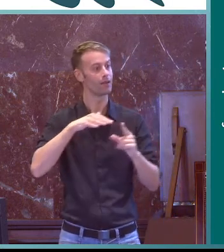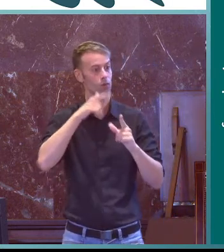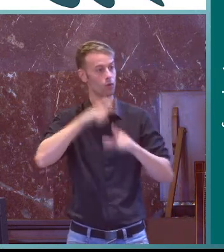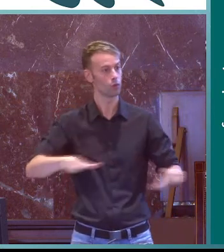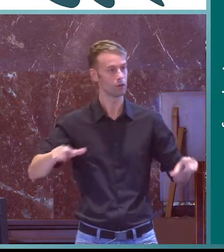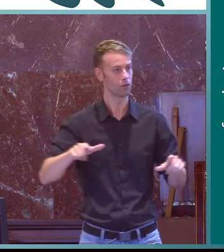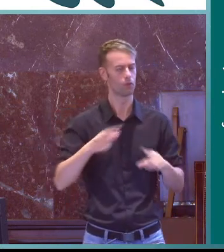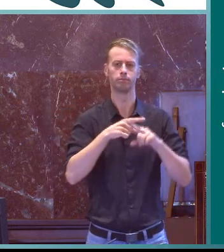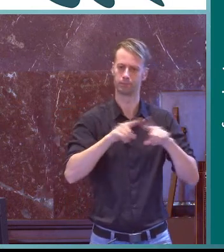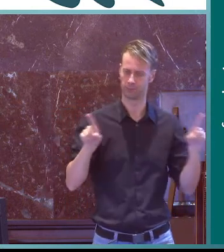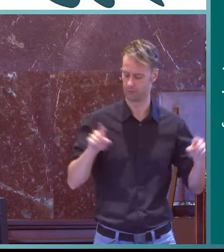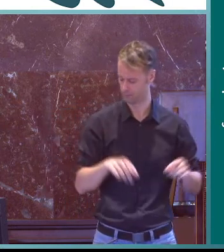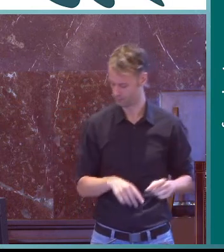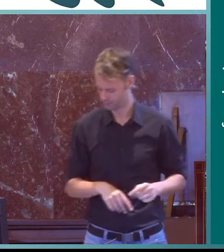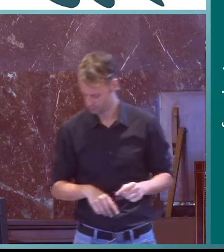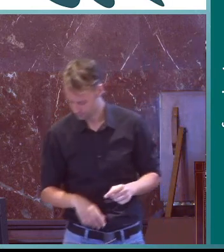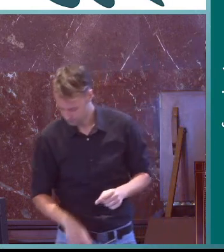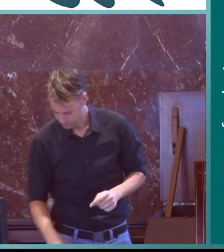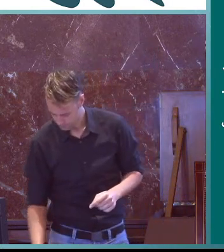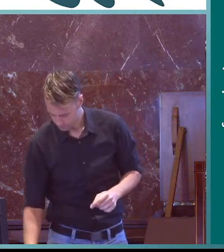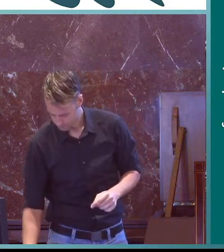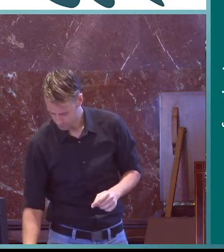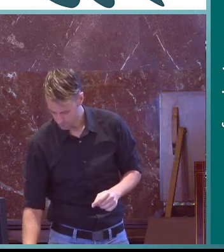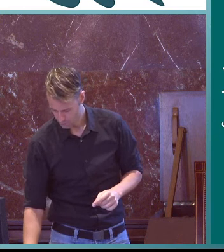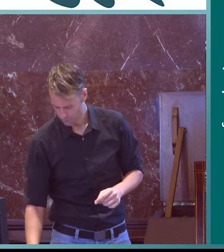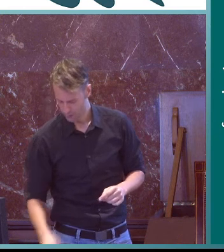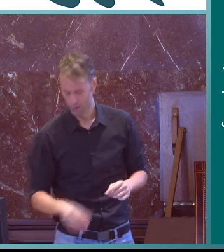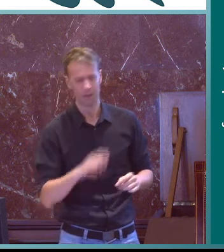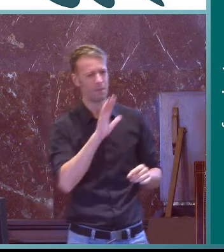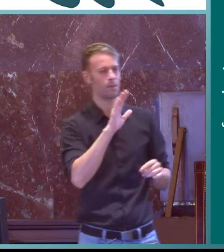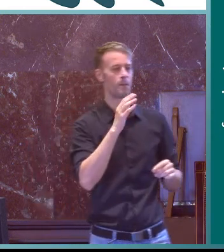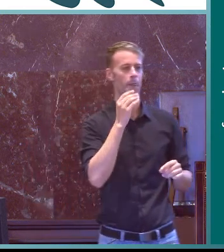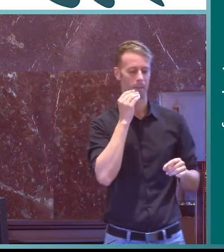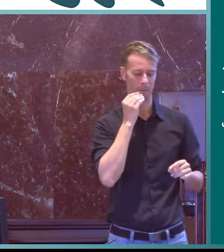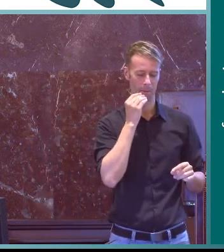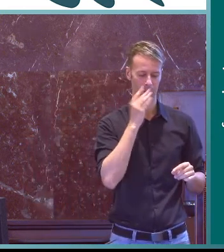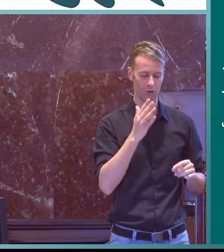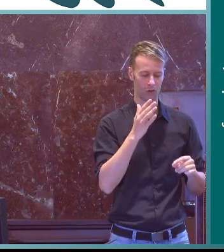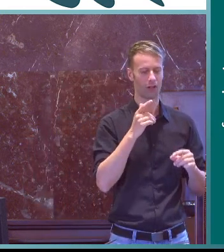lengua el ambientalismo lingüístico es distinto a la sociolingüística